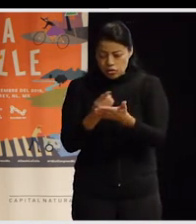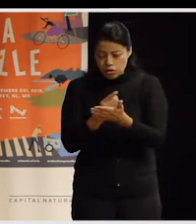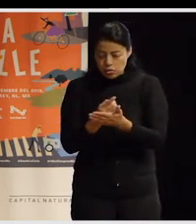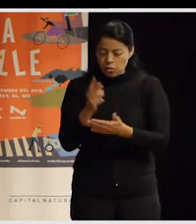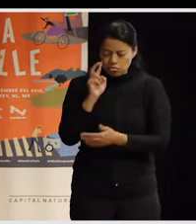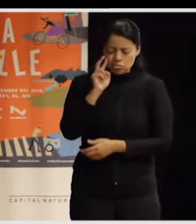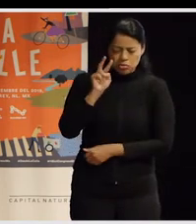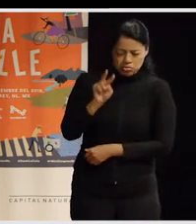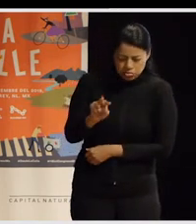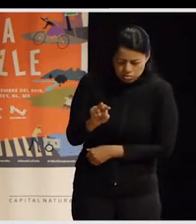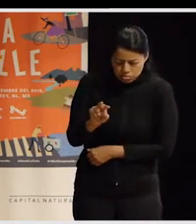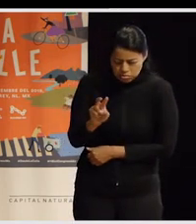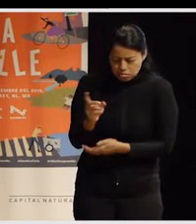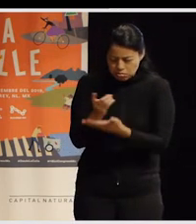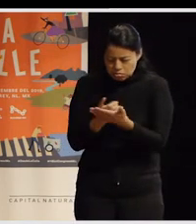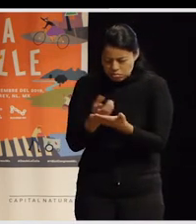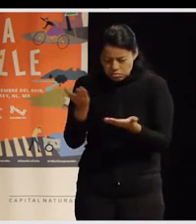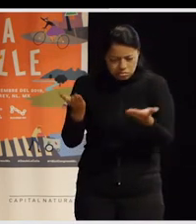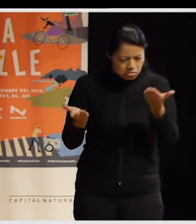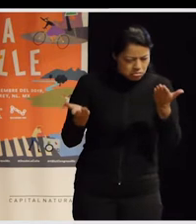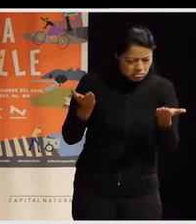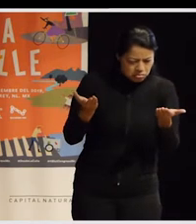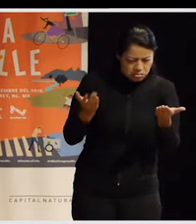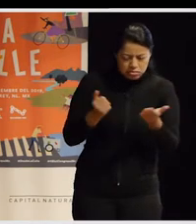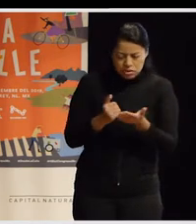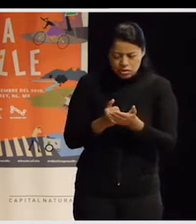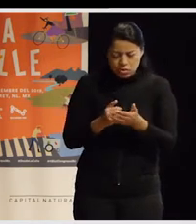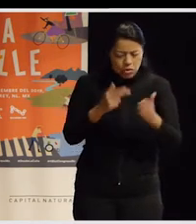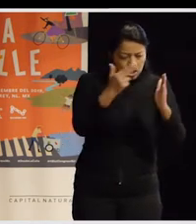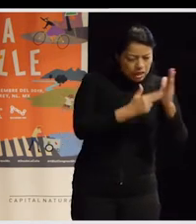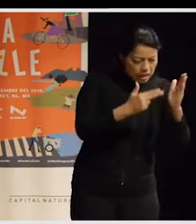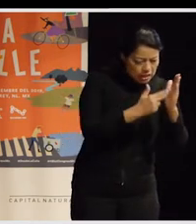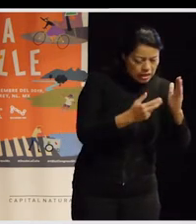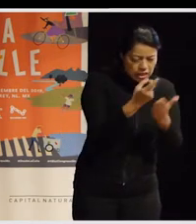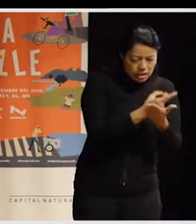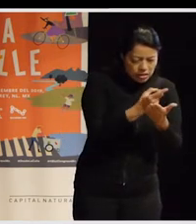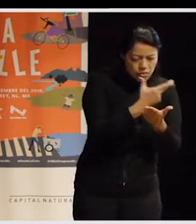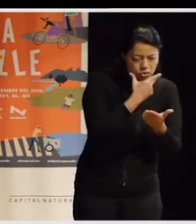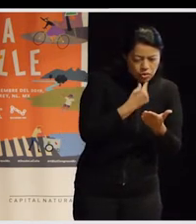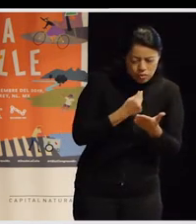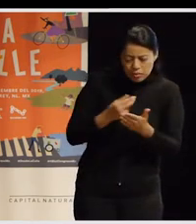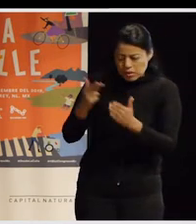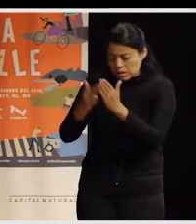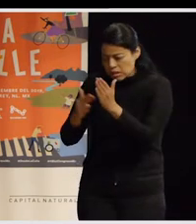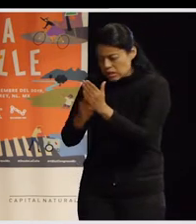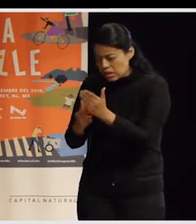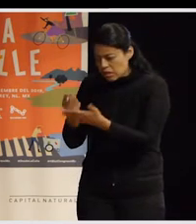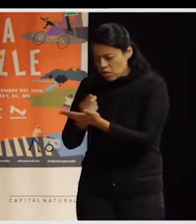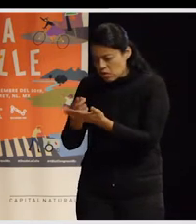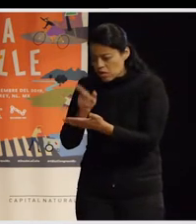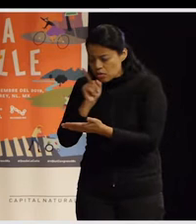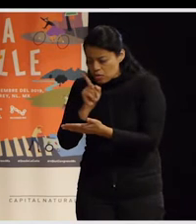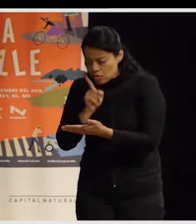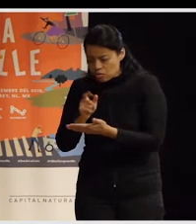bueno, o veíamos una similitud entre los dibujos del taller de hombres y los dibujos del Le Corbusier, ¿no?, salvando las distancias de toda la parte como